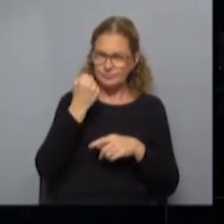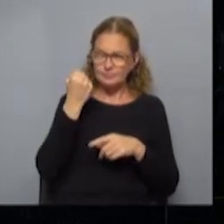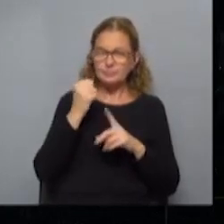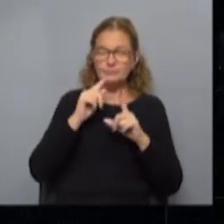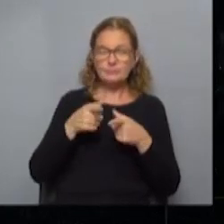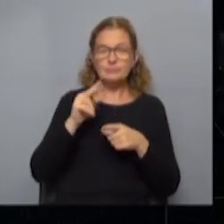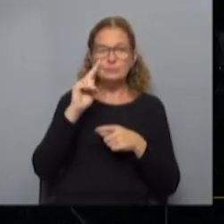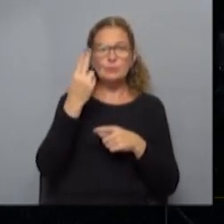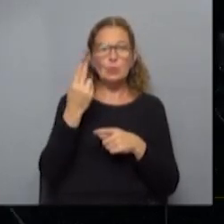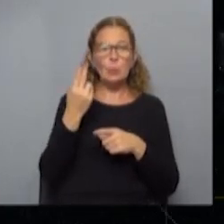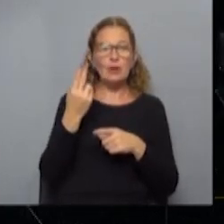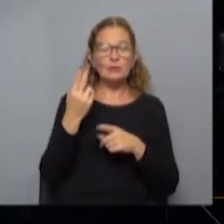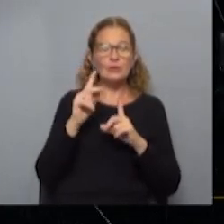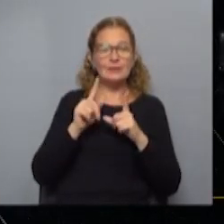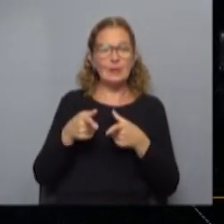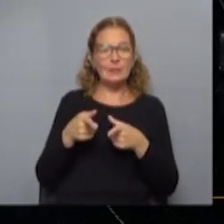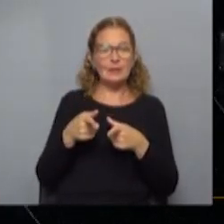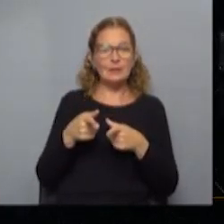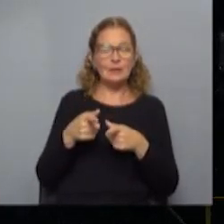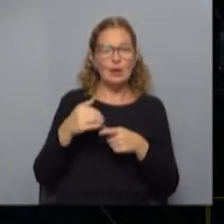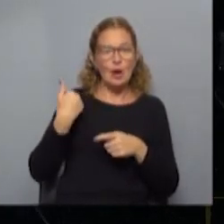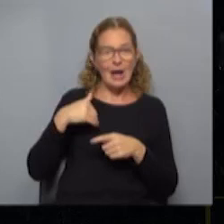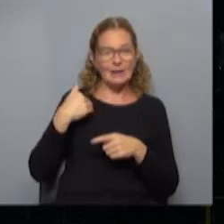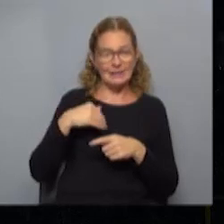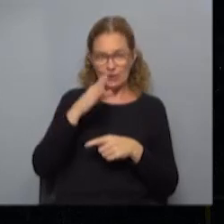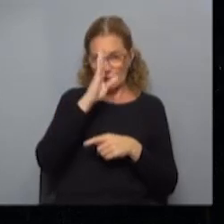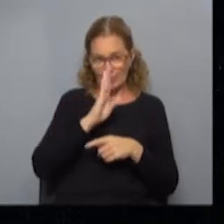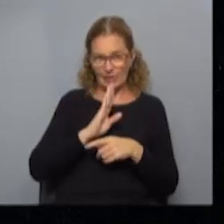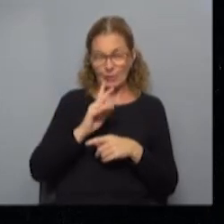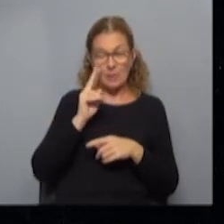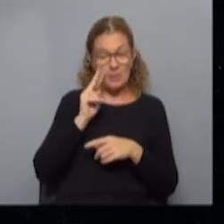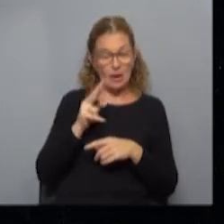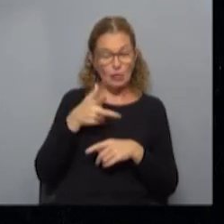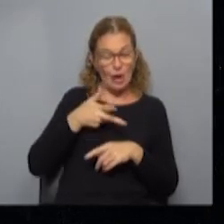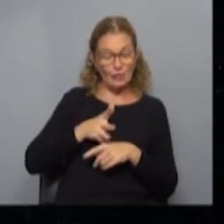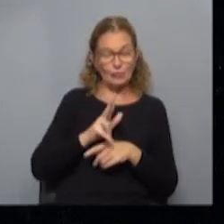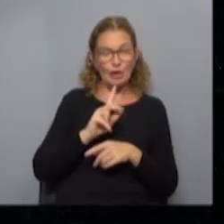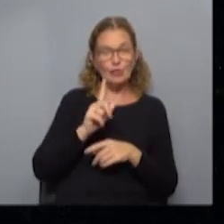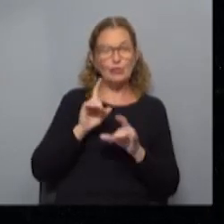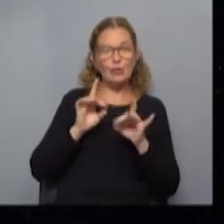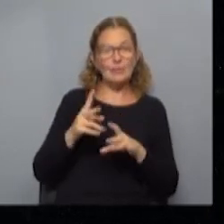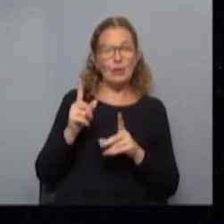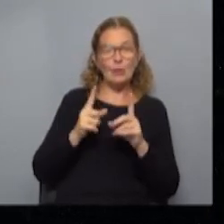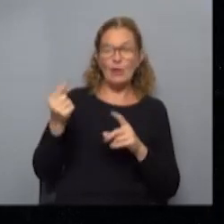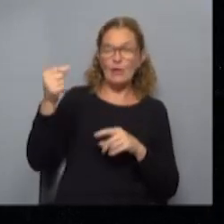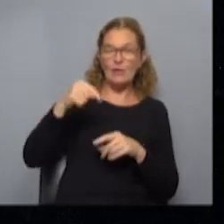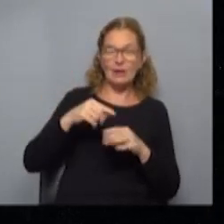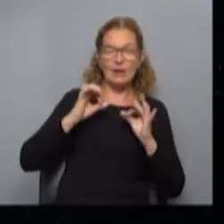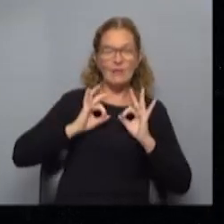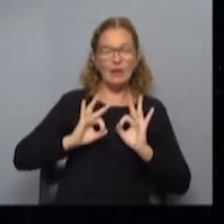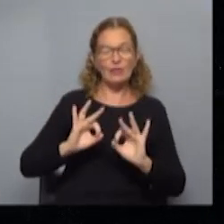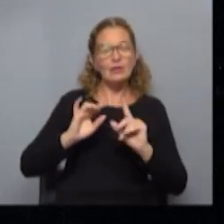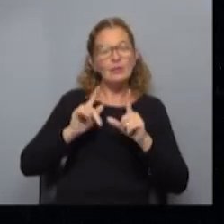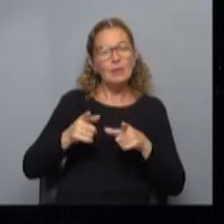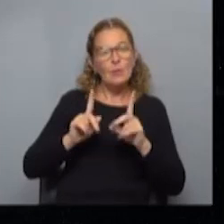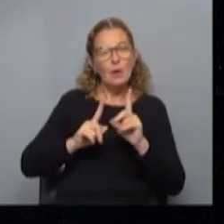los uruguayos y los hermanos argentinos y brasileños también están mirando a Rocha, no solamente como un destino de venir a pasar las vacaciones, sino